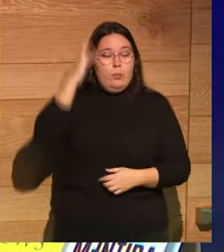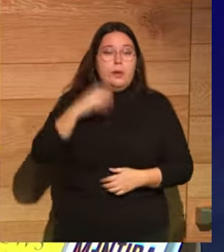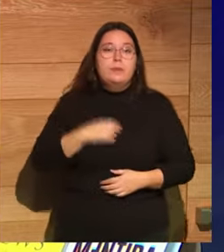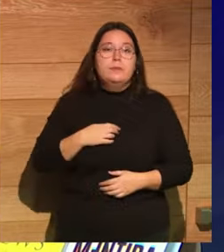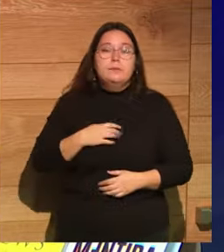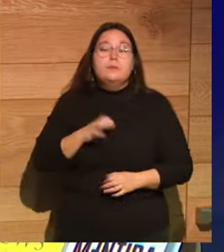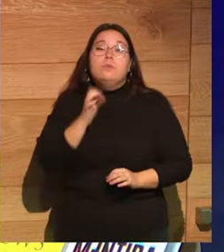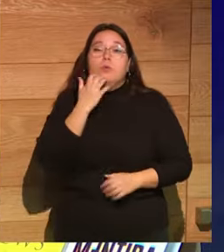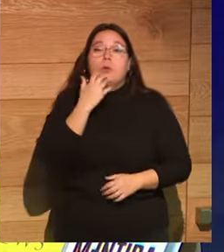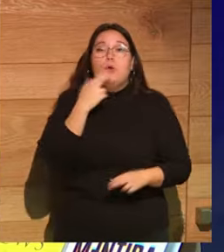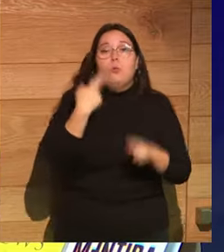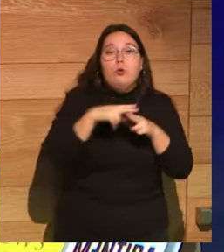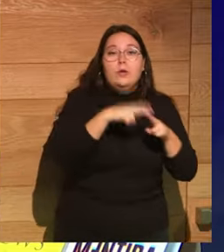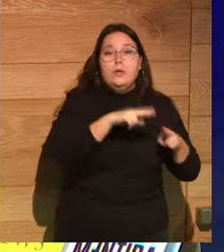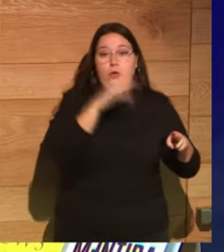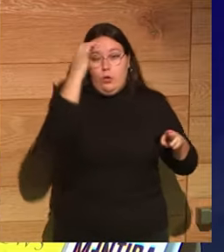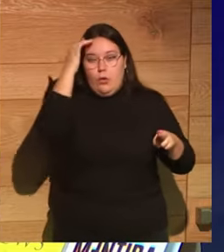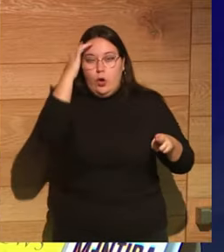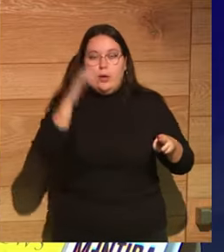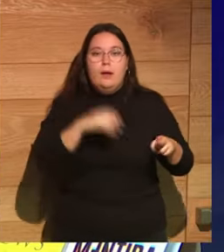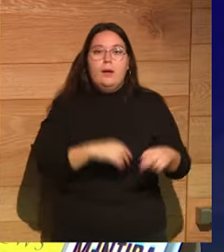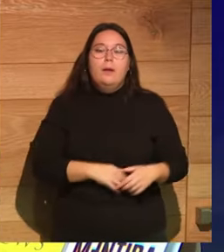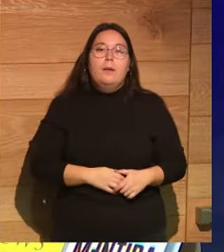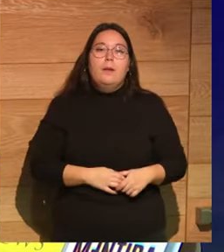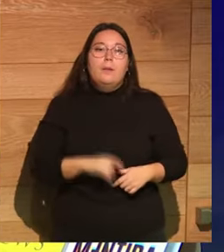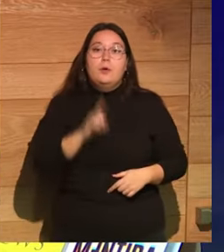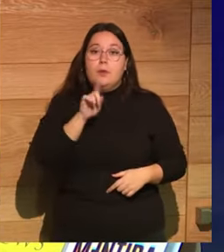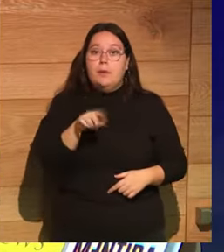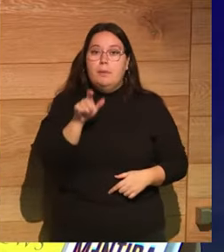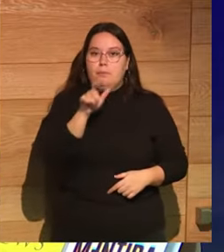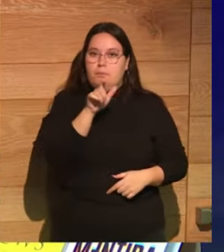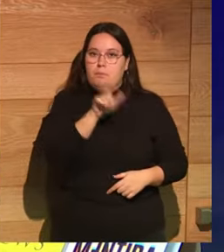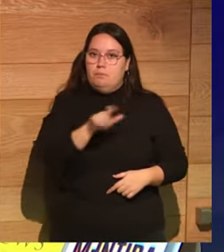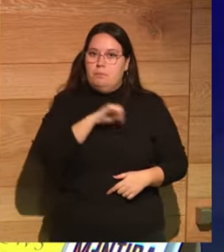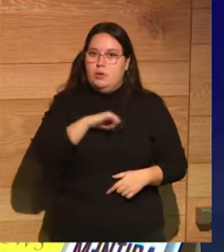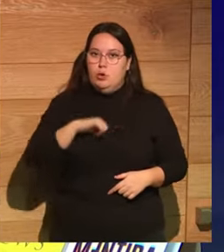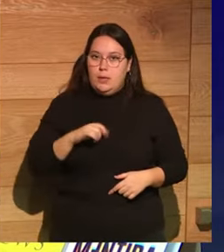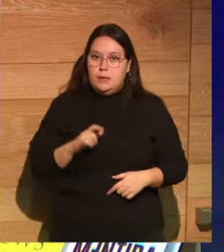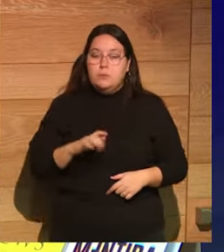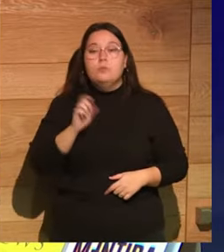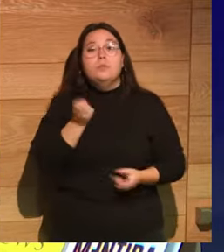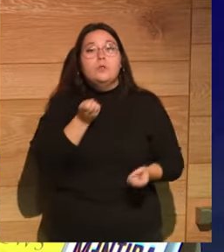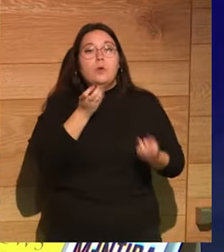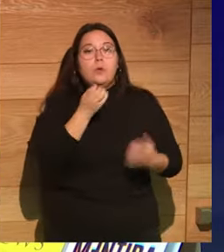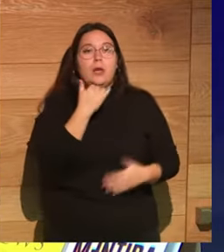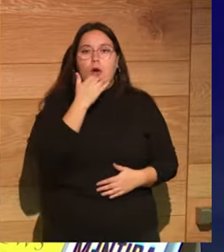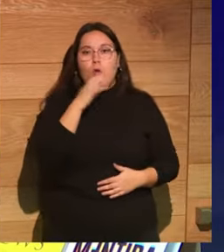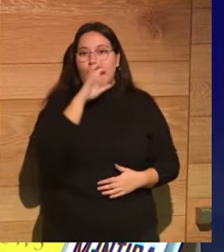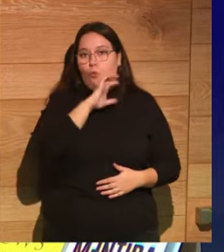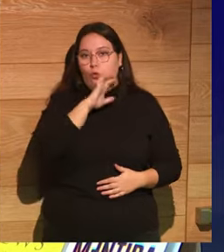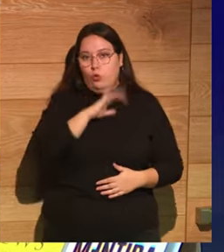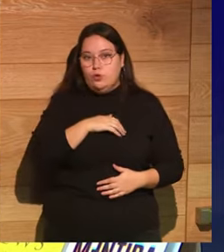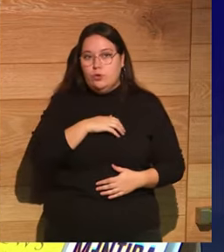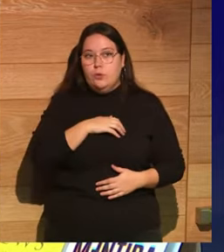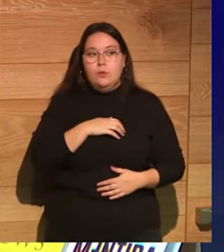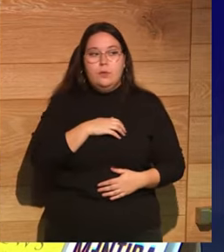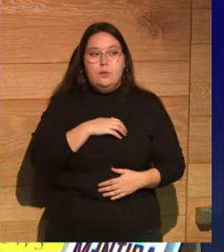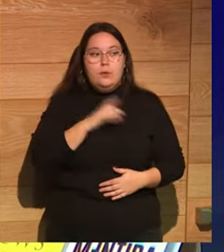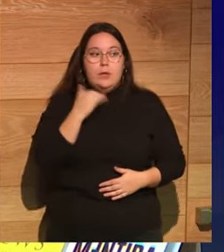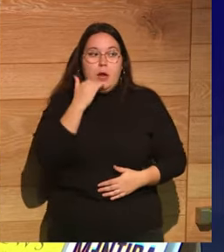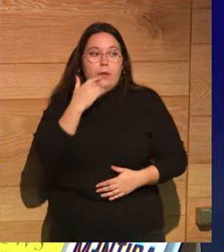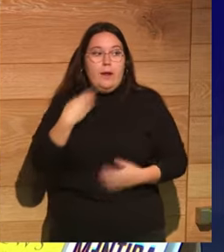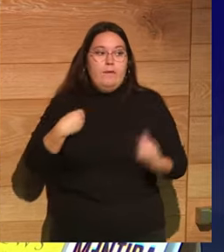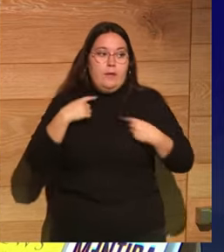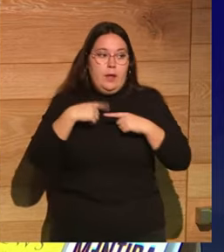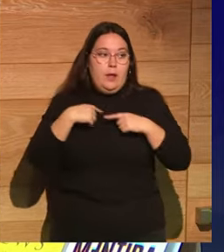caso sobre todo políticos, ideológicos, pero también personales. Te voy a contar algo muy curioso y pasándonos un poco a la